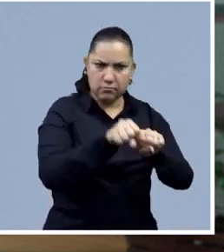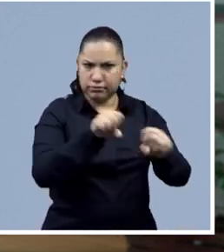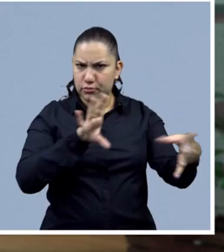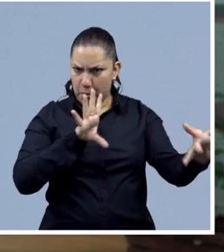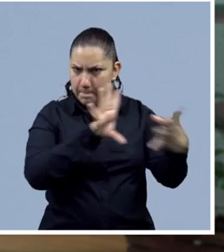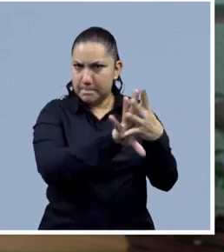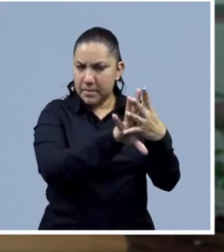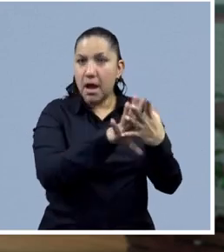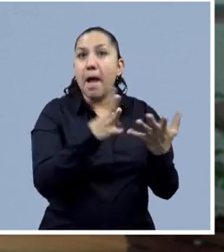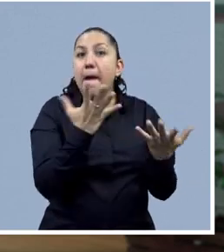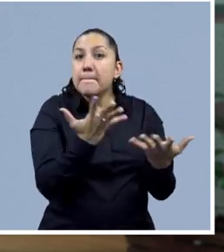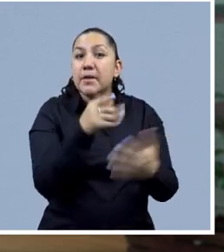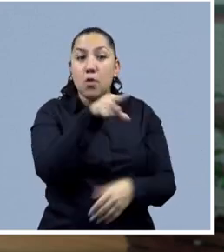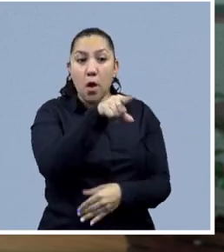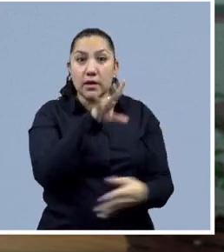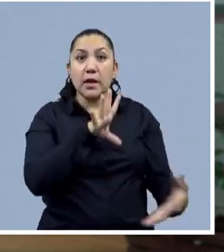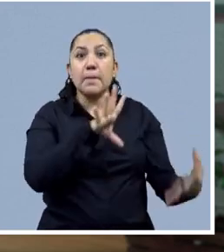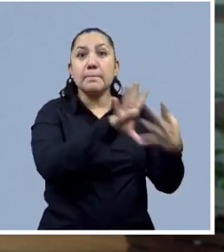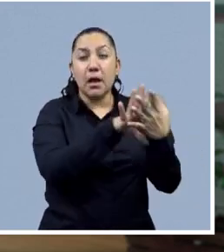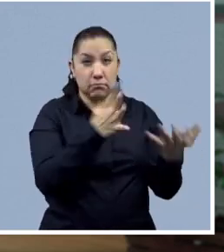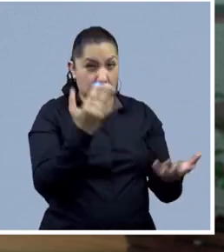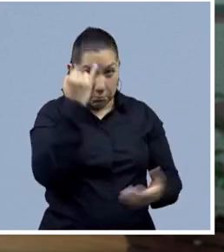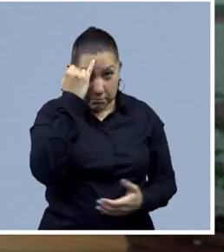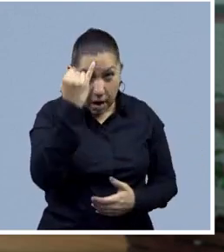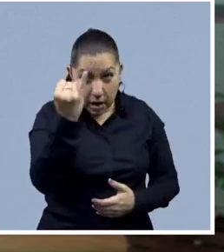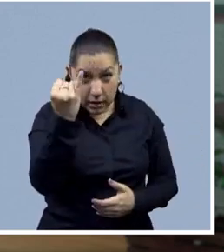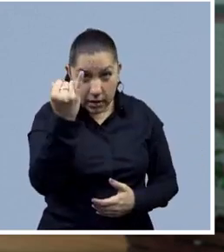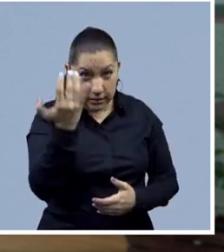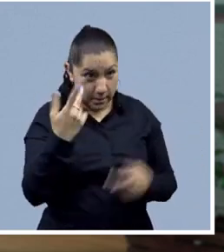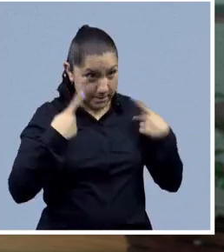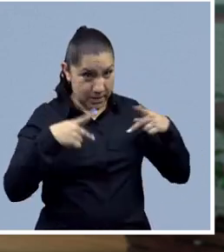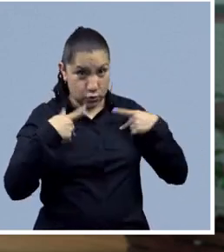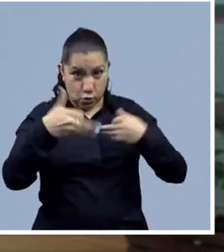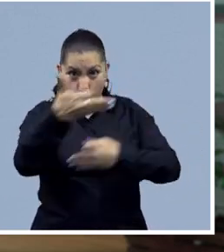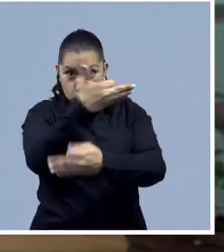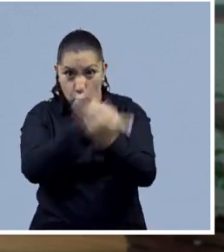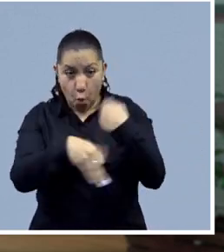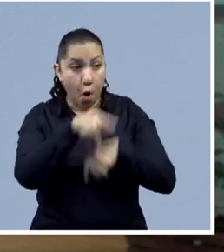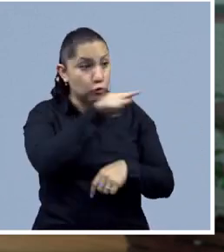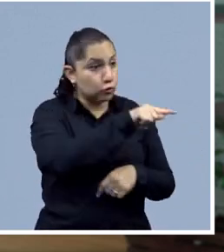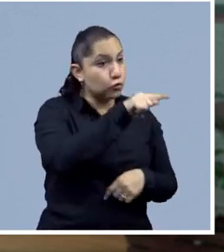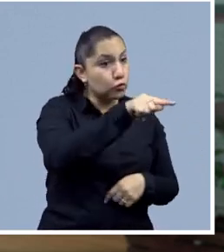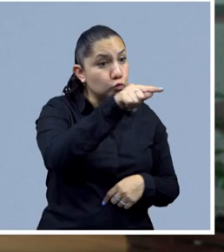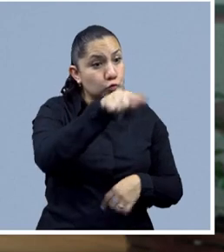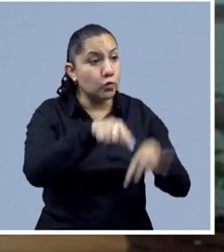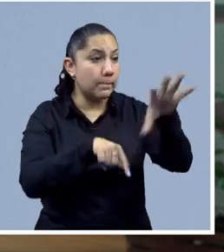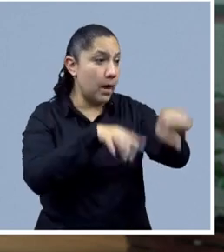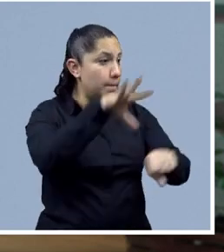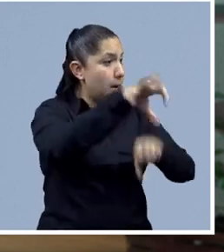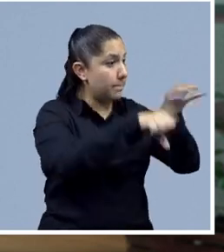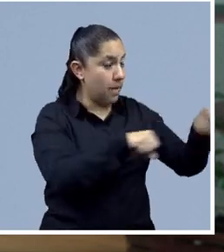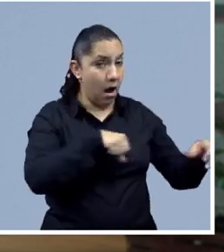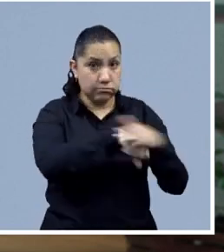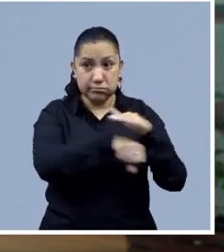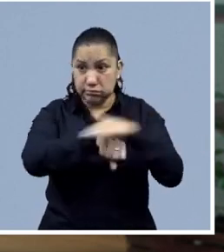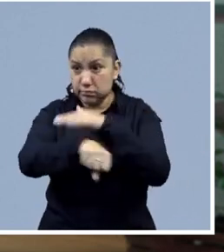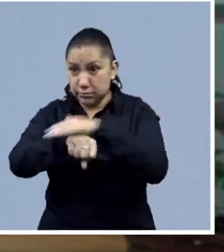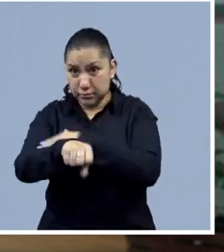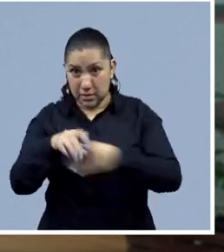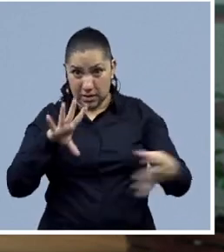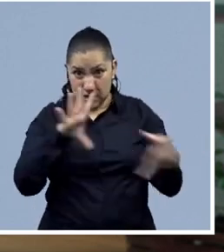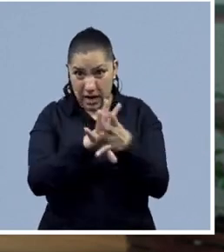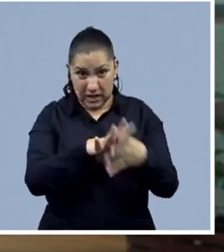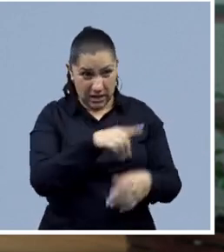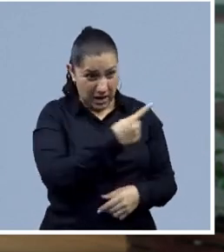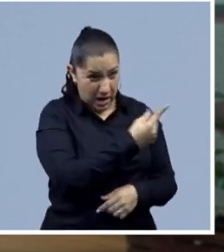la consecuencia que tenemos es que no podemos meter a todas las personas a la cárcel. Claro, hay un proceso más Entonces,